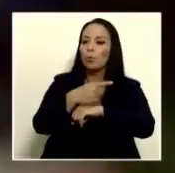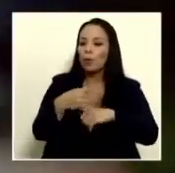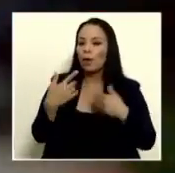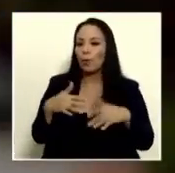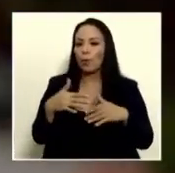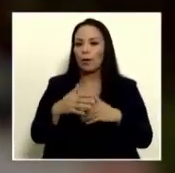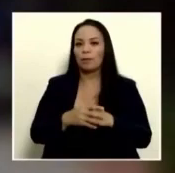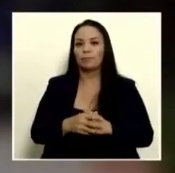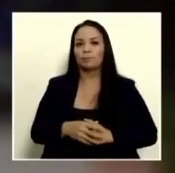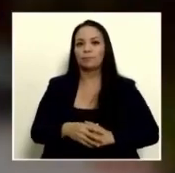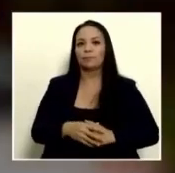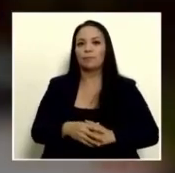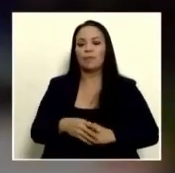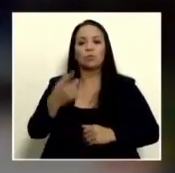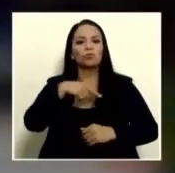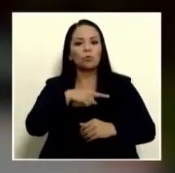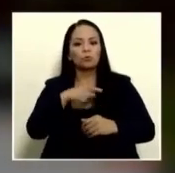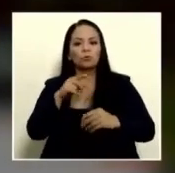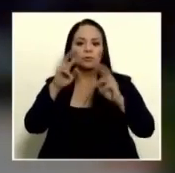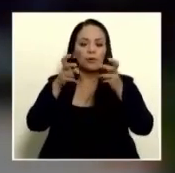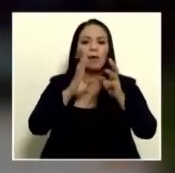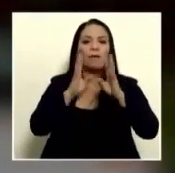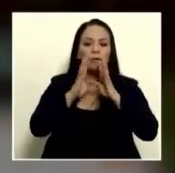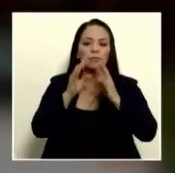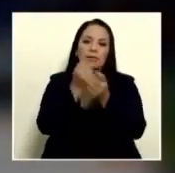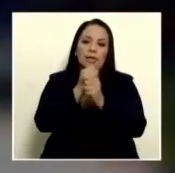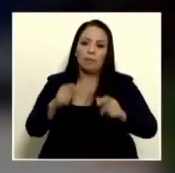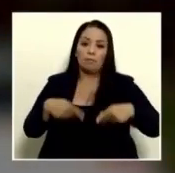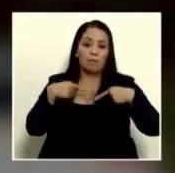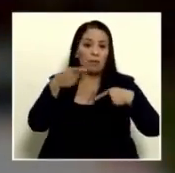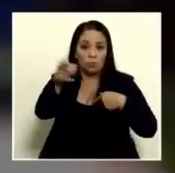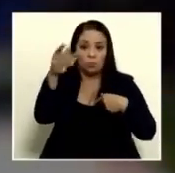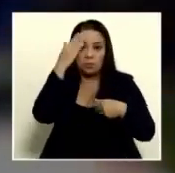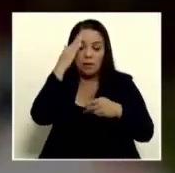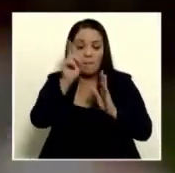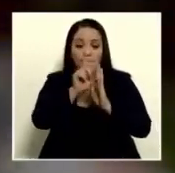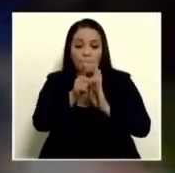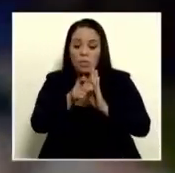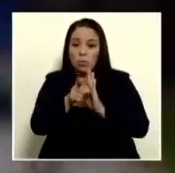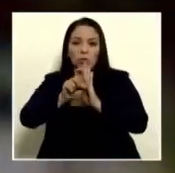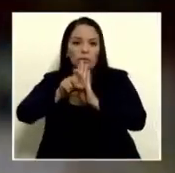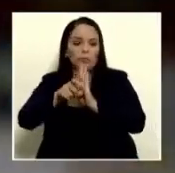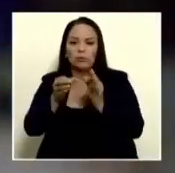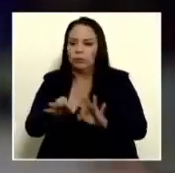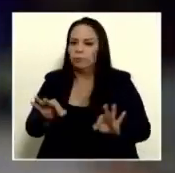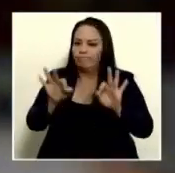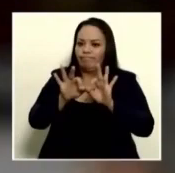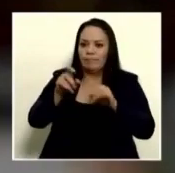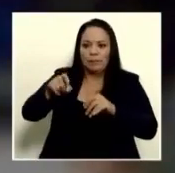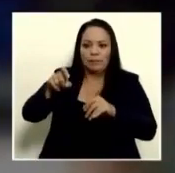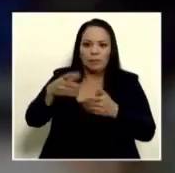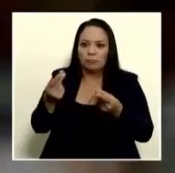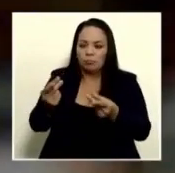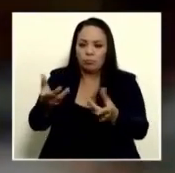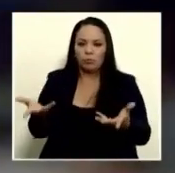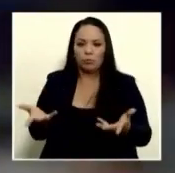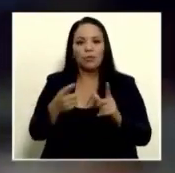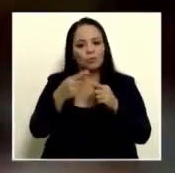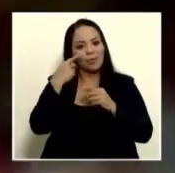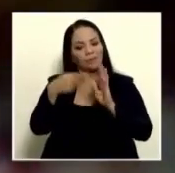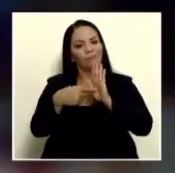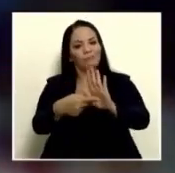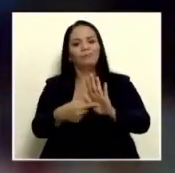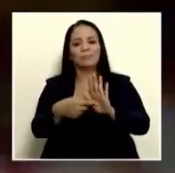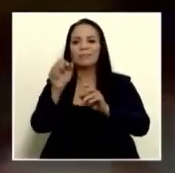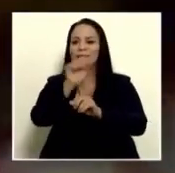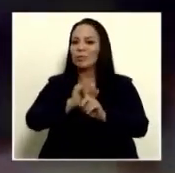Y cuando estamos hablando de salvar vidas, ustedes saben que los minutos y los segundos cuentan. Entonces, este hecho concreto refleja la realidad a la que